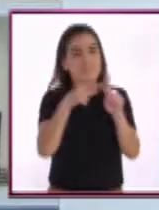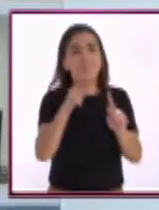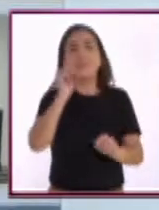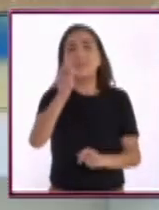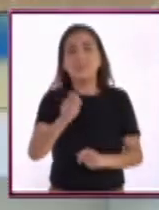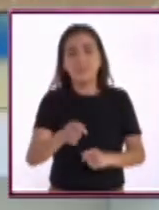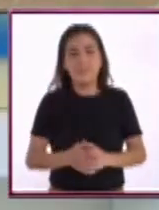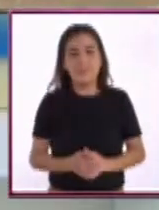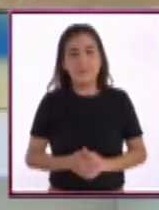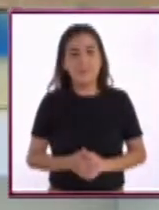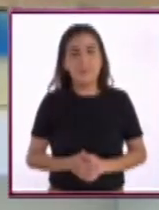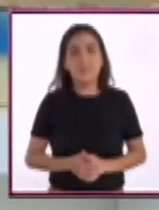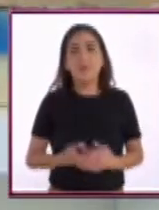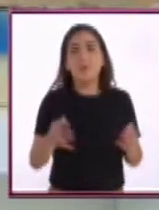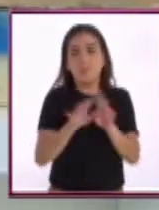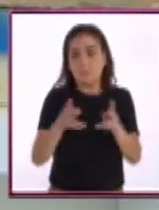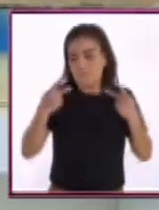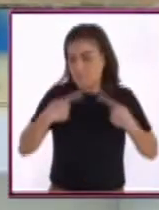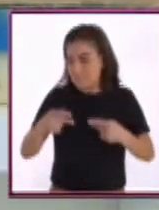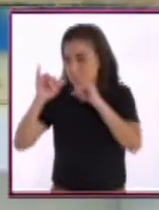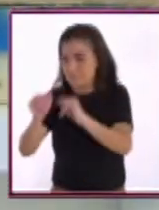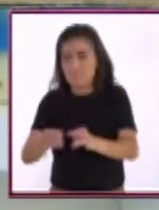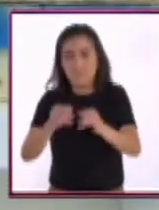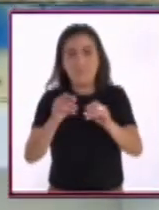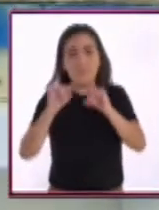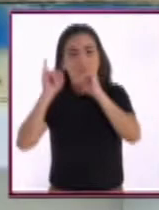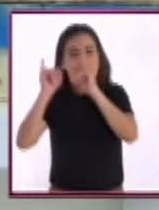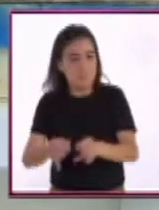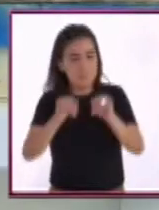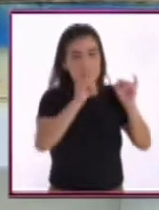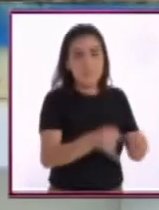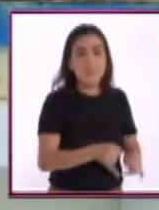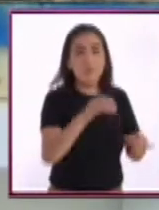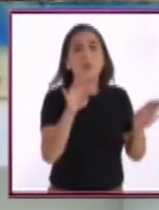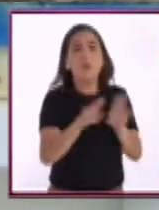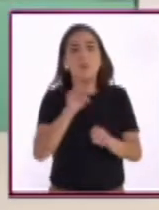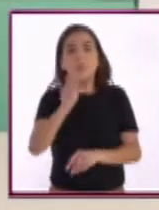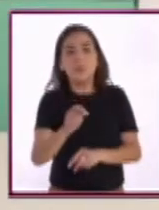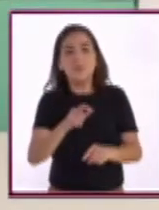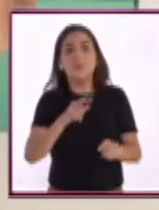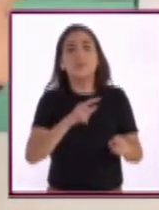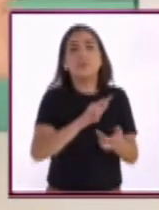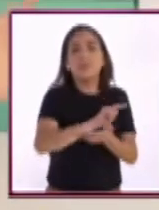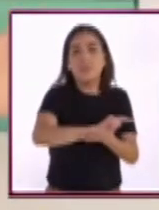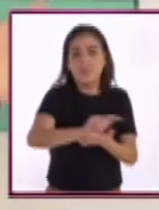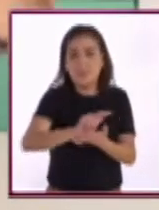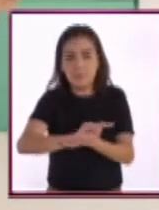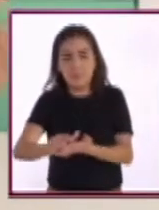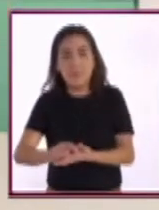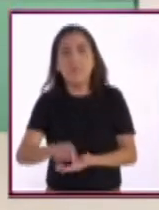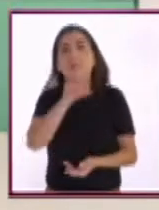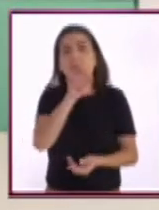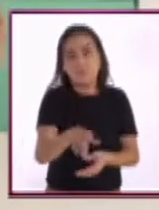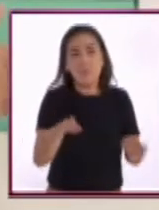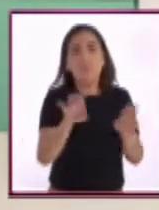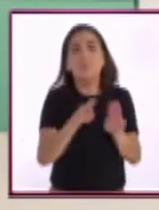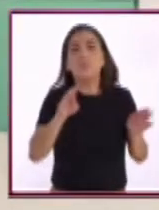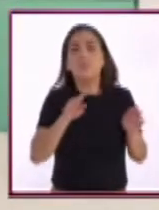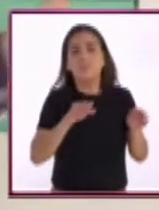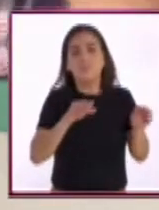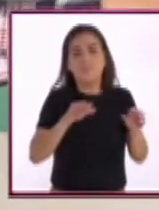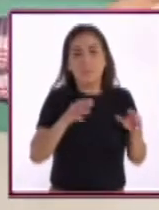y es una meta, o sea, es tanto como individuos, que es el estilo de vida Zero Waste, el estilo de vida cero basura,